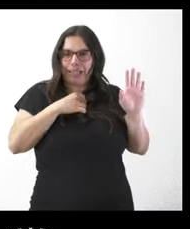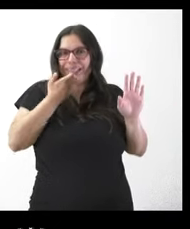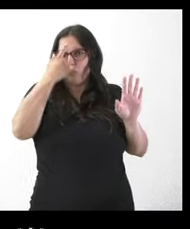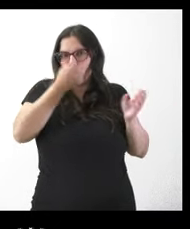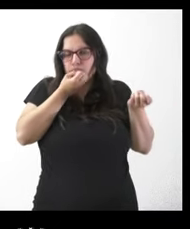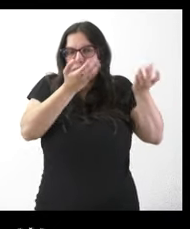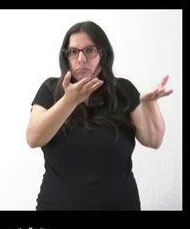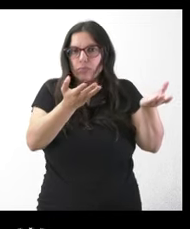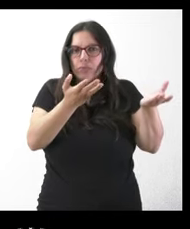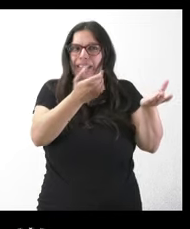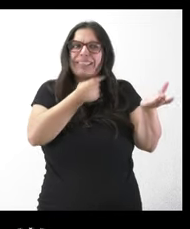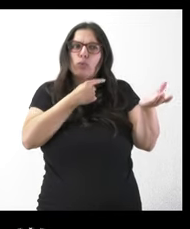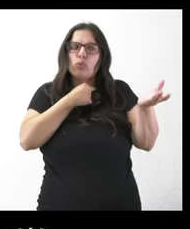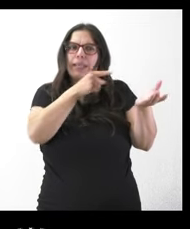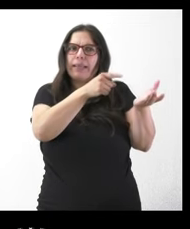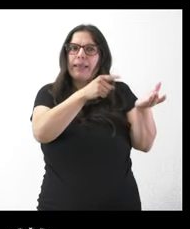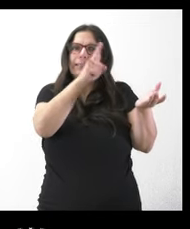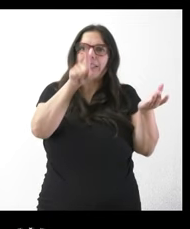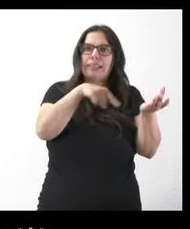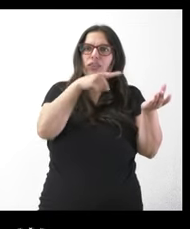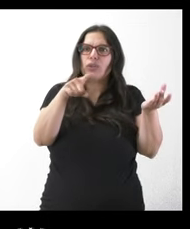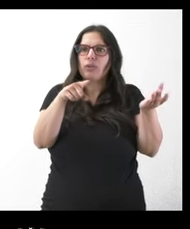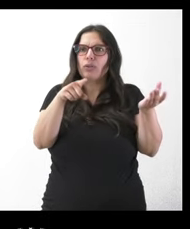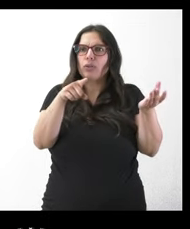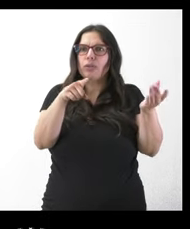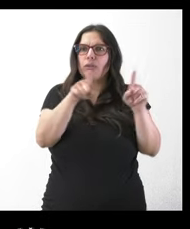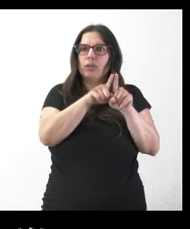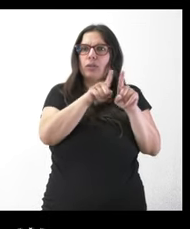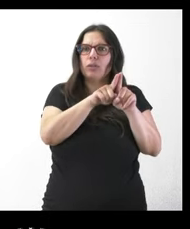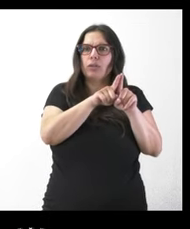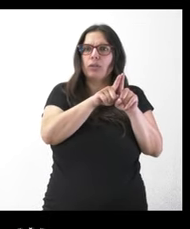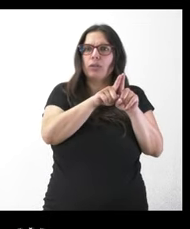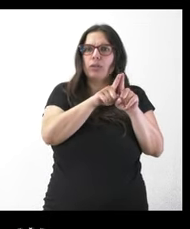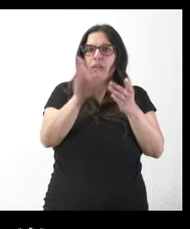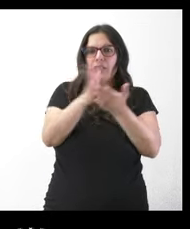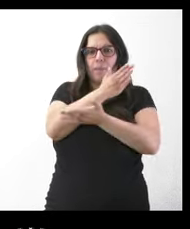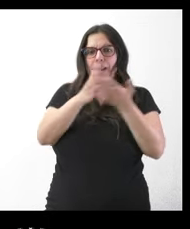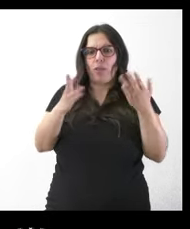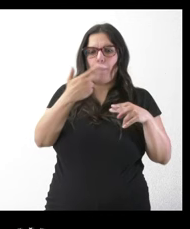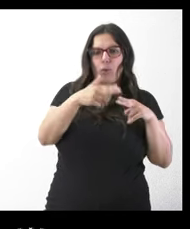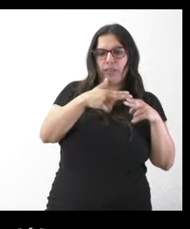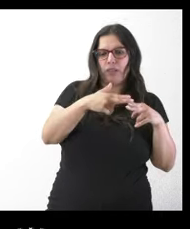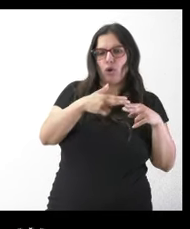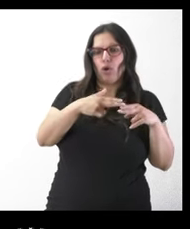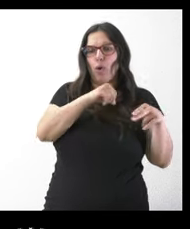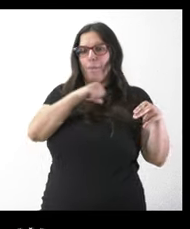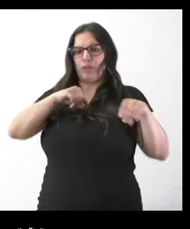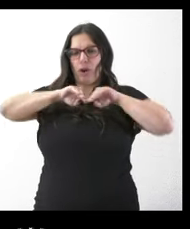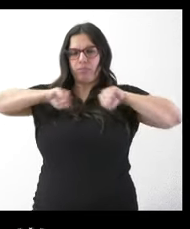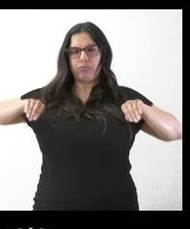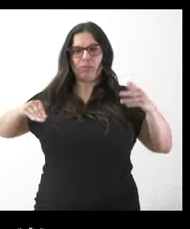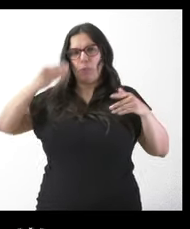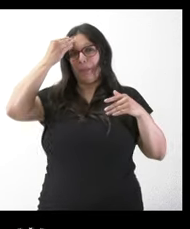si le gustaría o no que discerniesen entre el político o la persona yo creo que ambas cosas van ligadas ¿no?